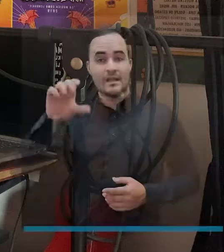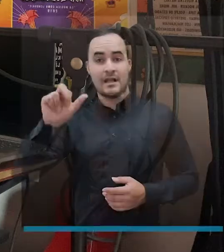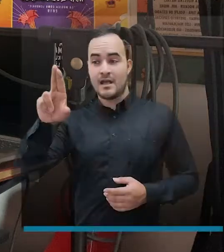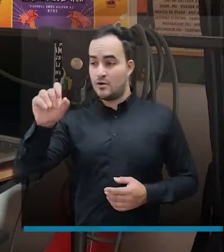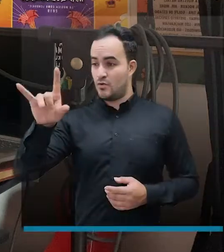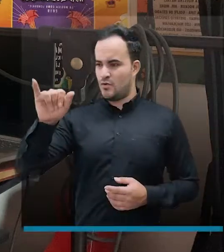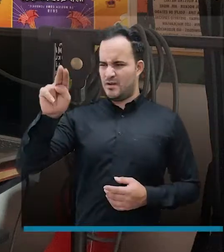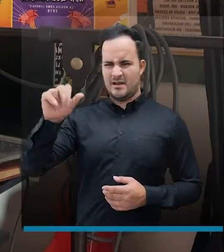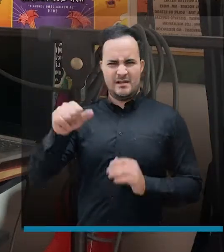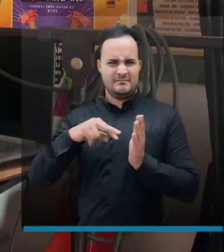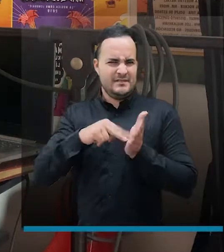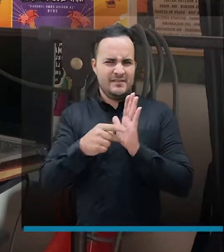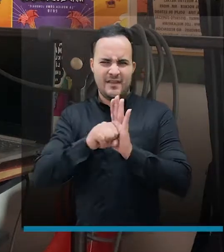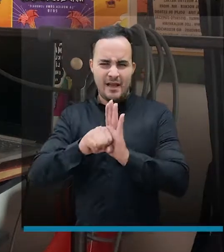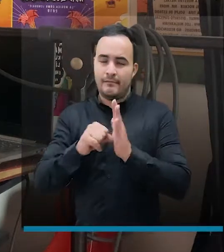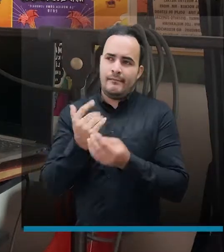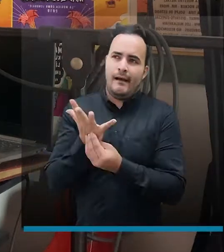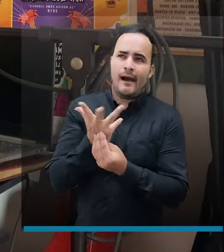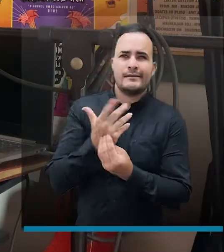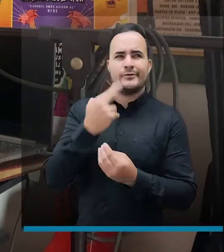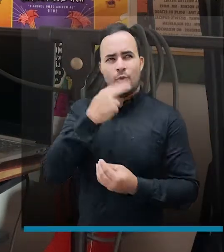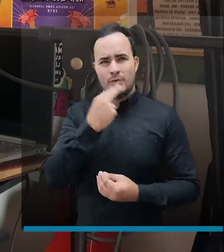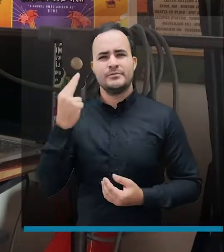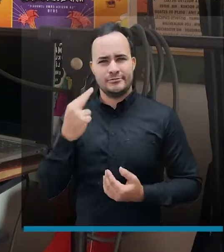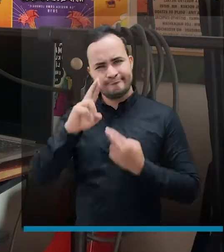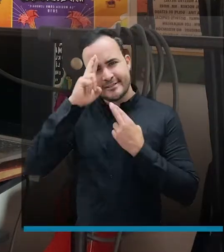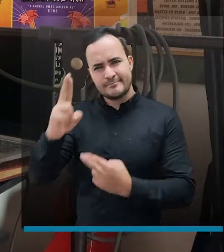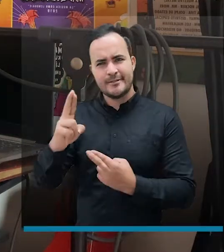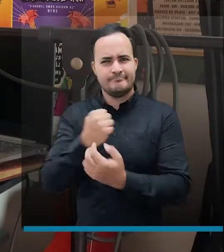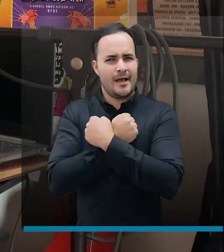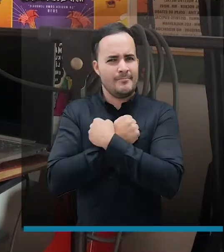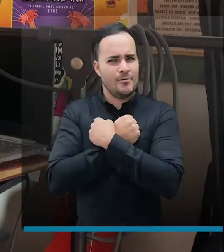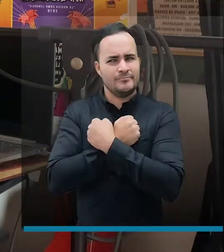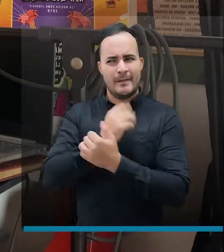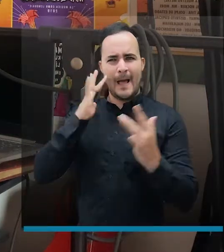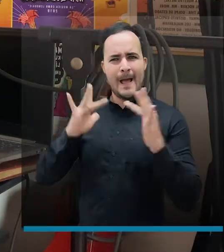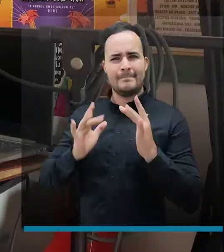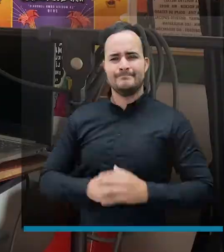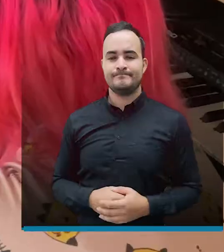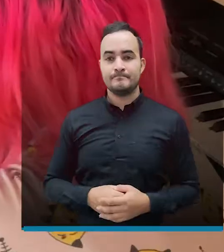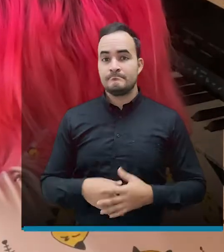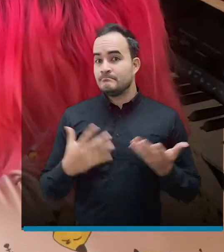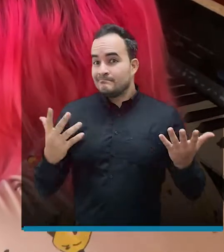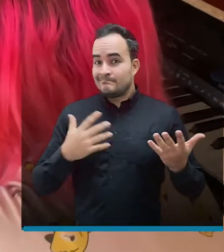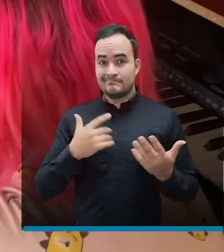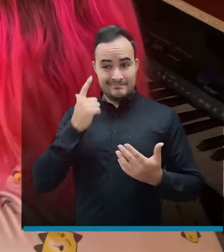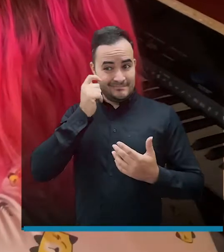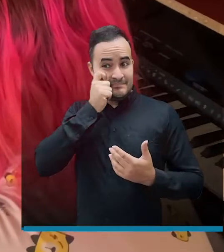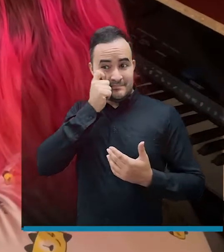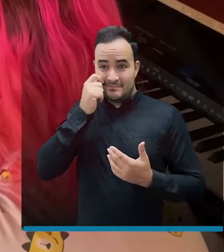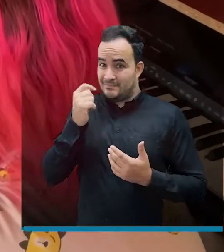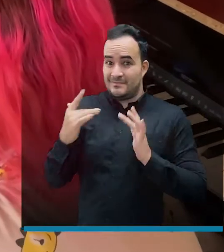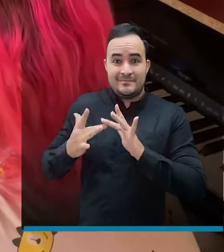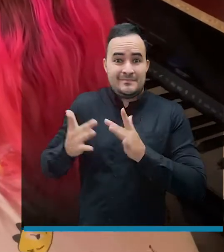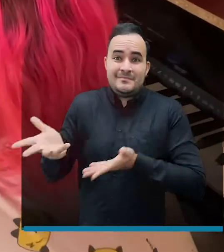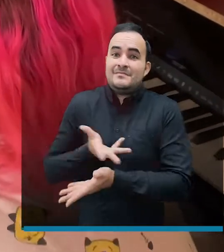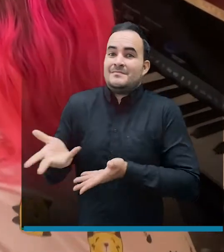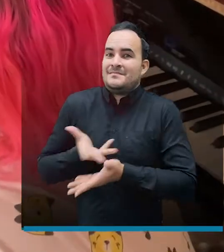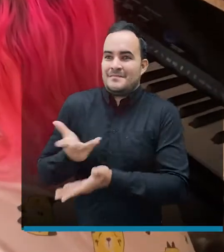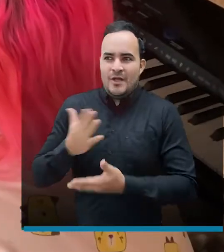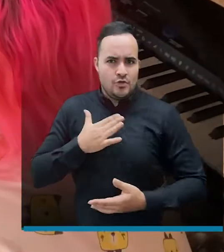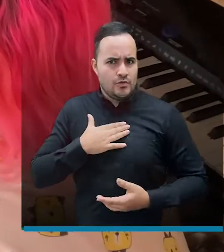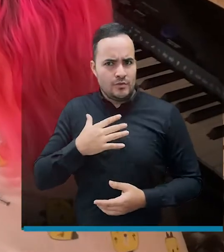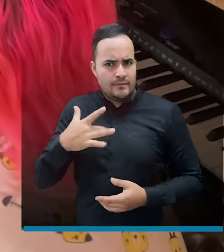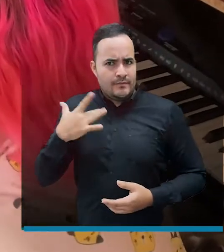Carolina es arte, compromiso, respeto y amor. El contacto humano con las